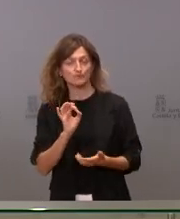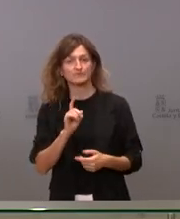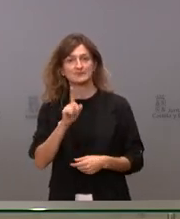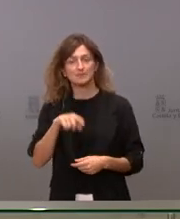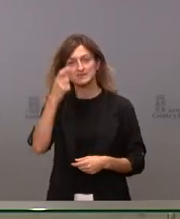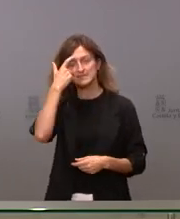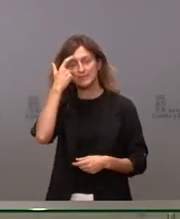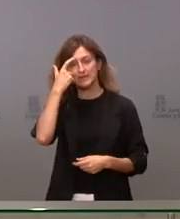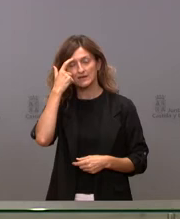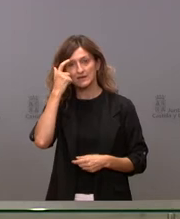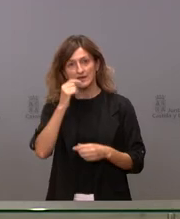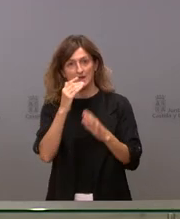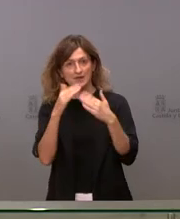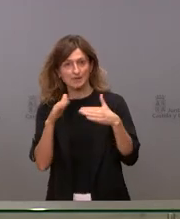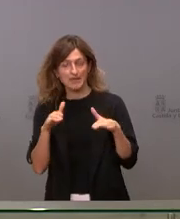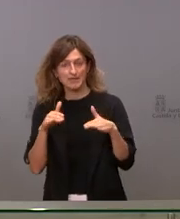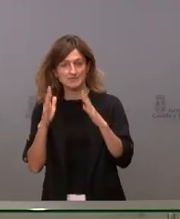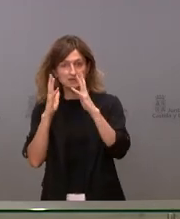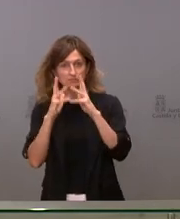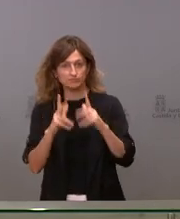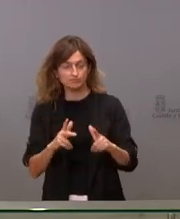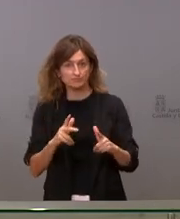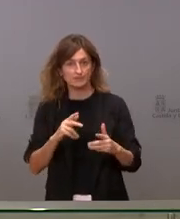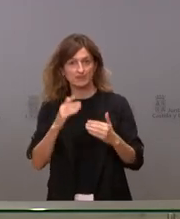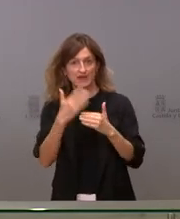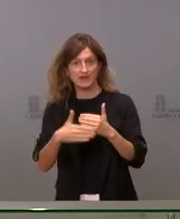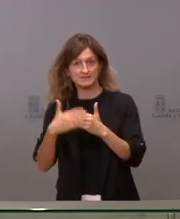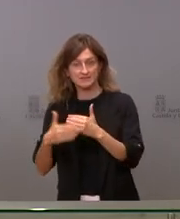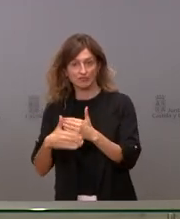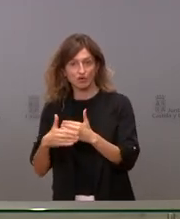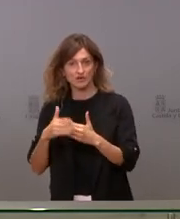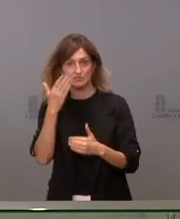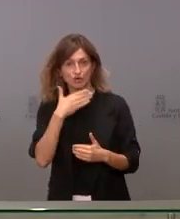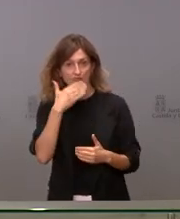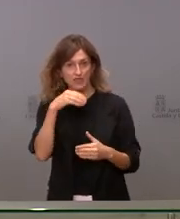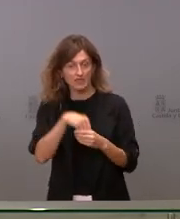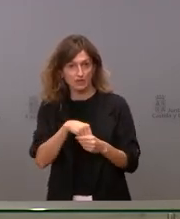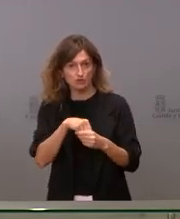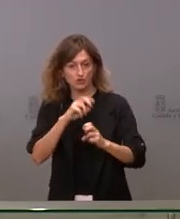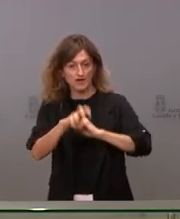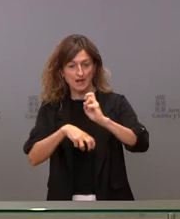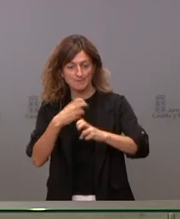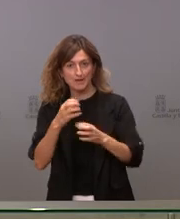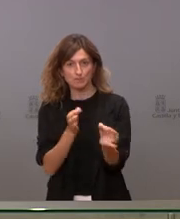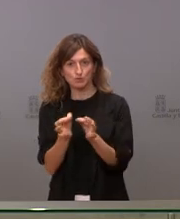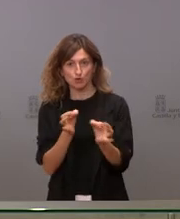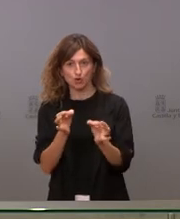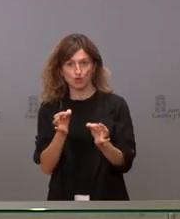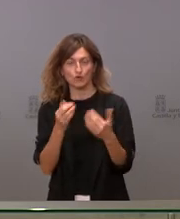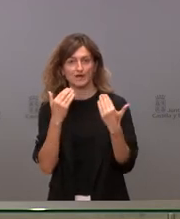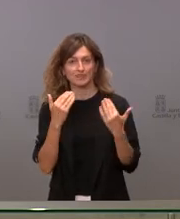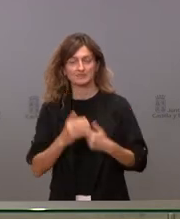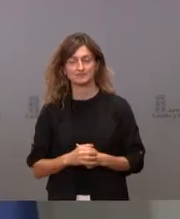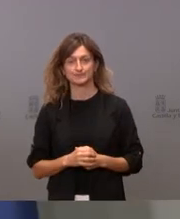niveles de incidencia se plantean relajar las restricciones en los colegios o modificar el protocolo. Gracias.